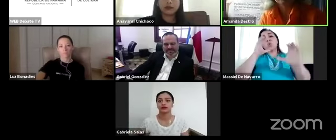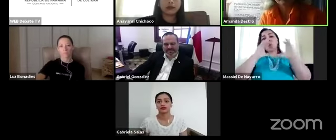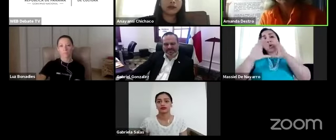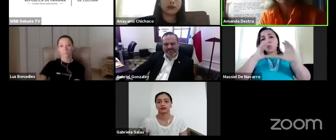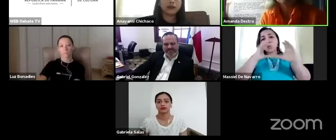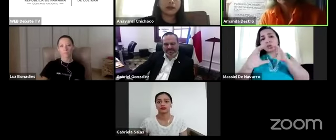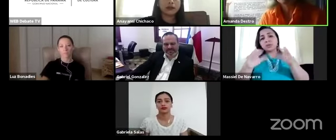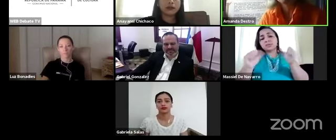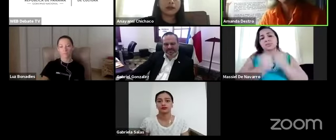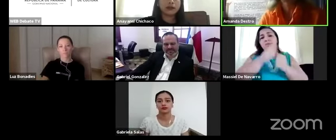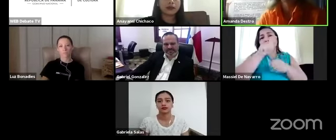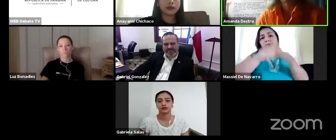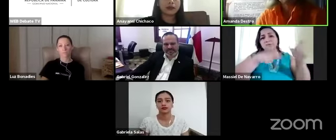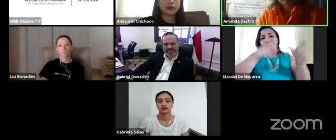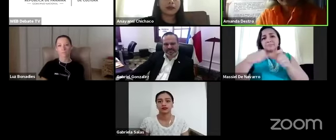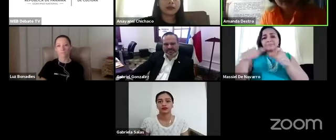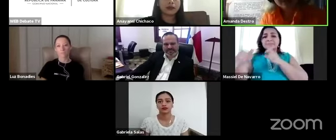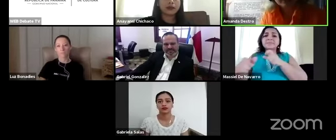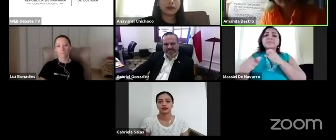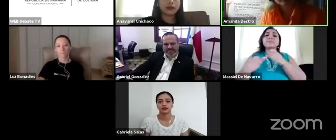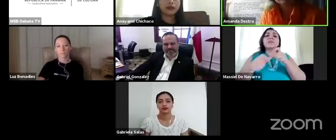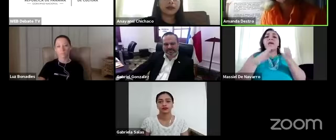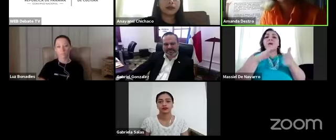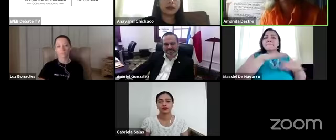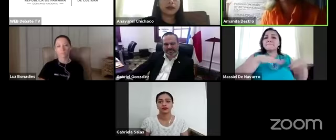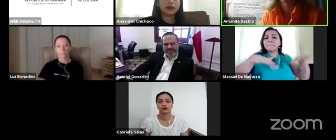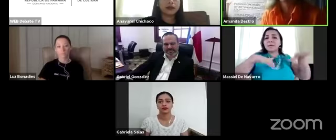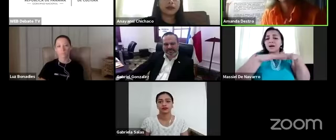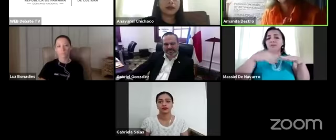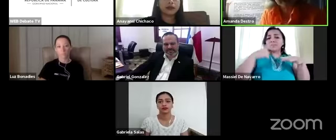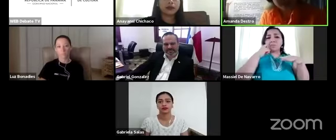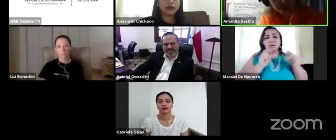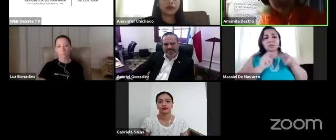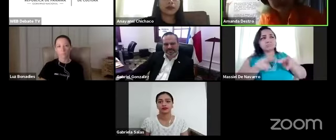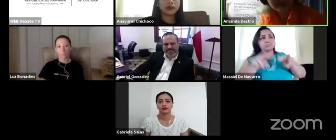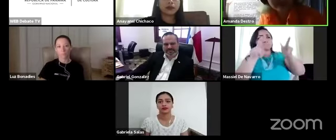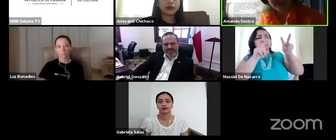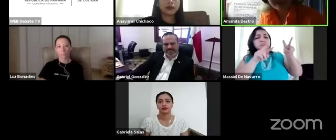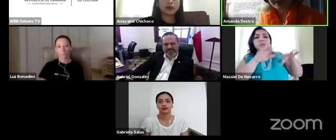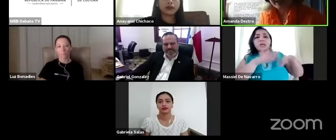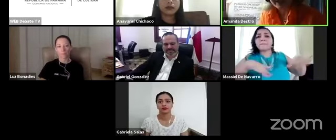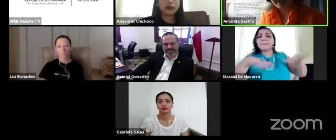espacios de interpretación estos espacios de educación